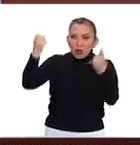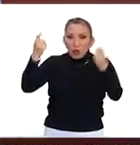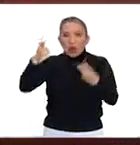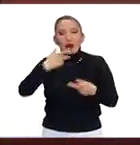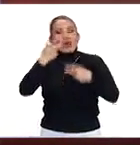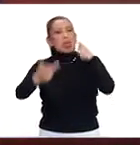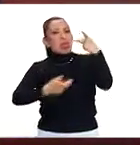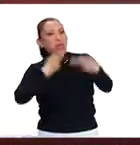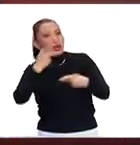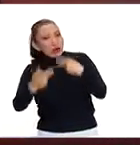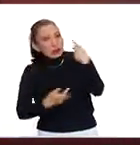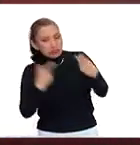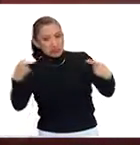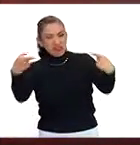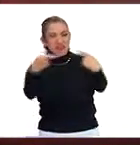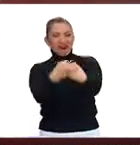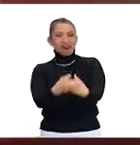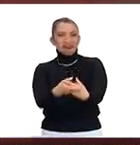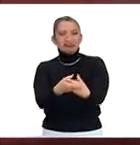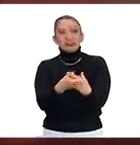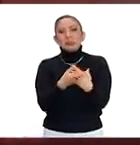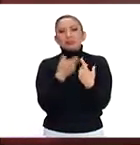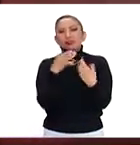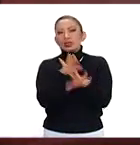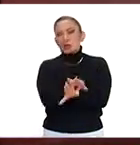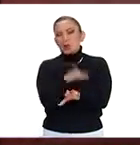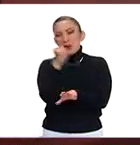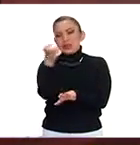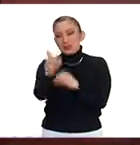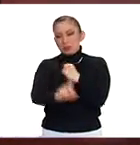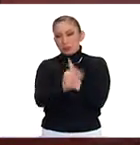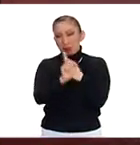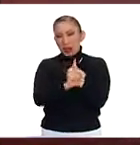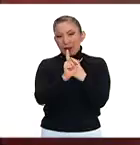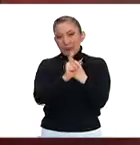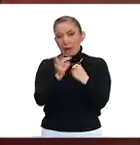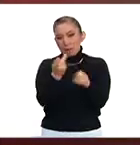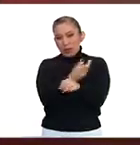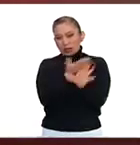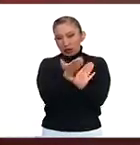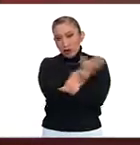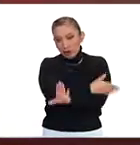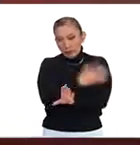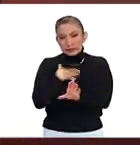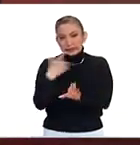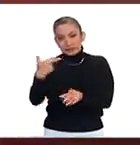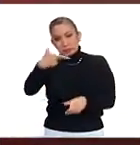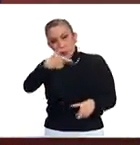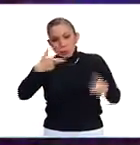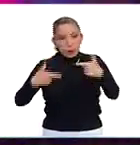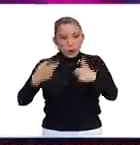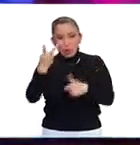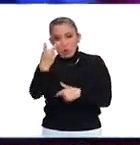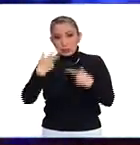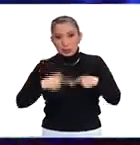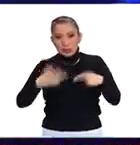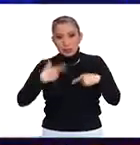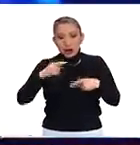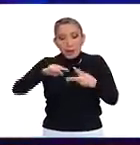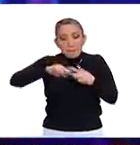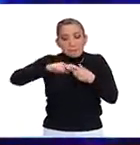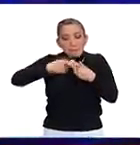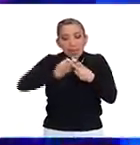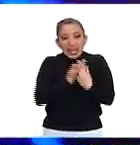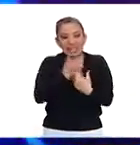declaraciones contradictorias en torno a esta situación, de este enfrentamiento entre dos personas a la entrada